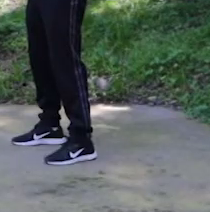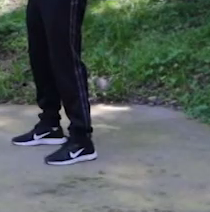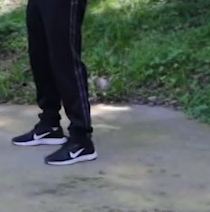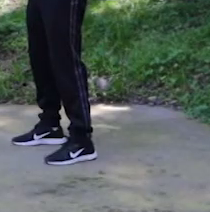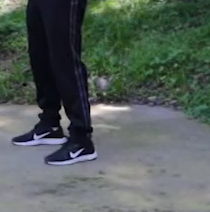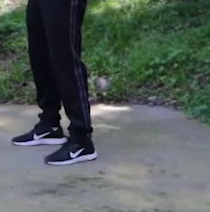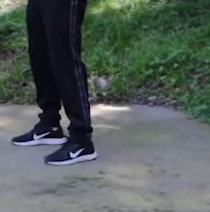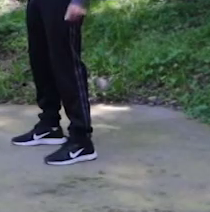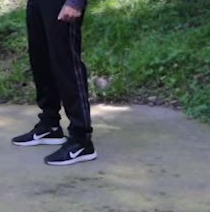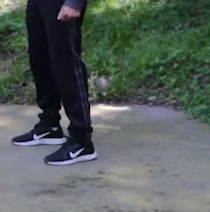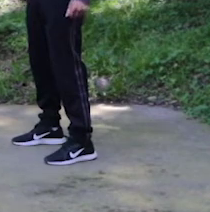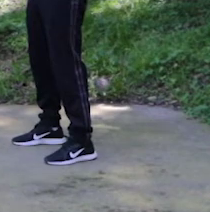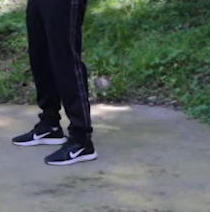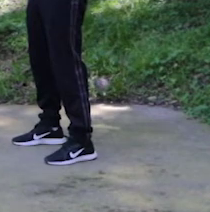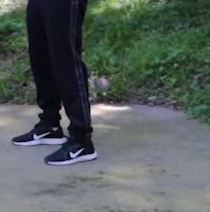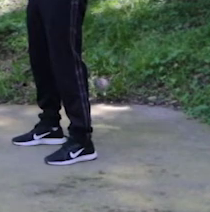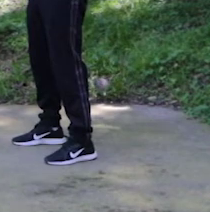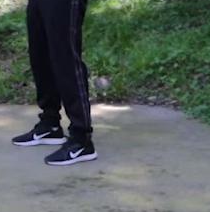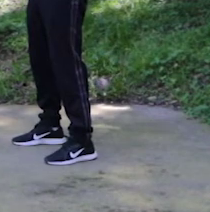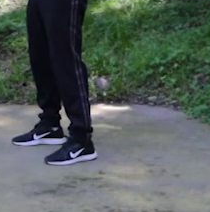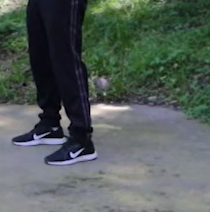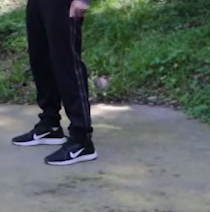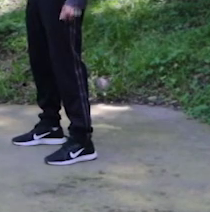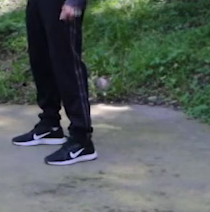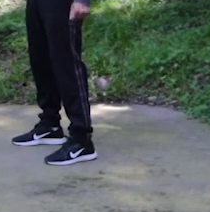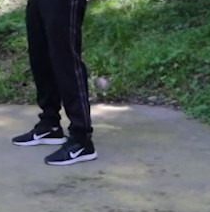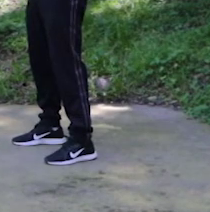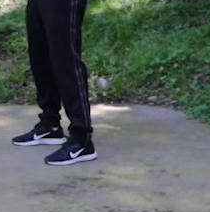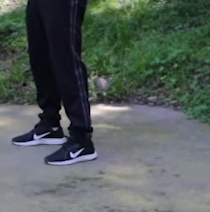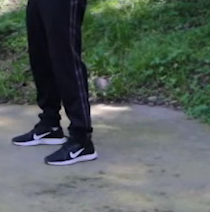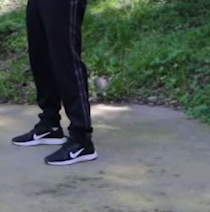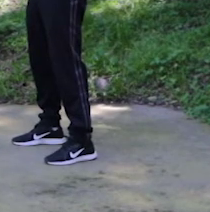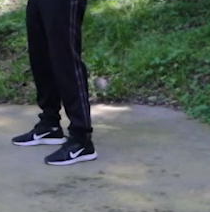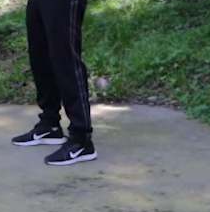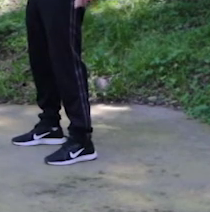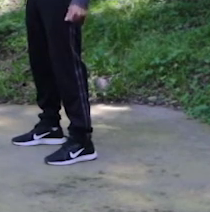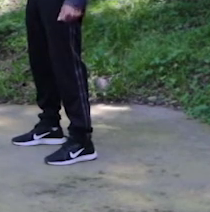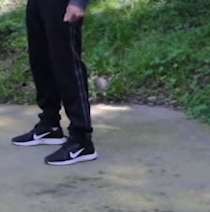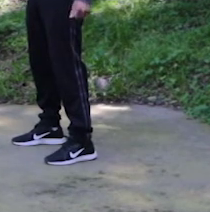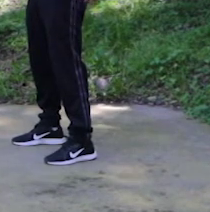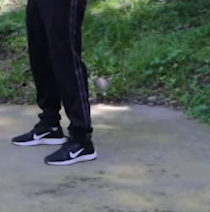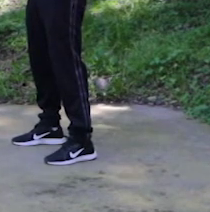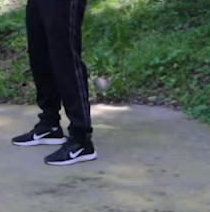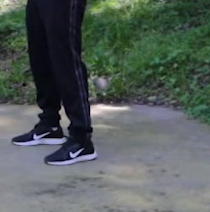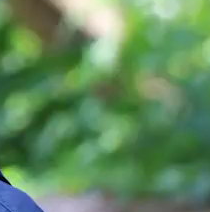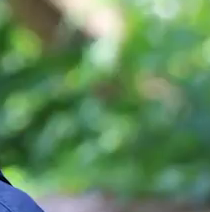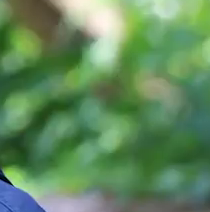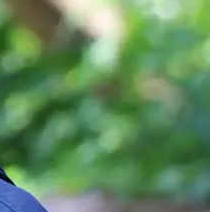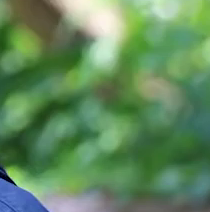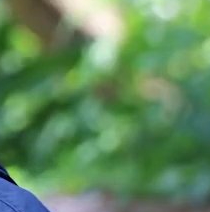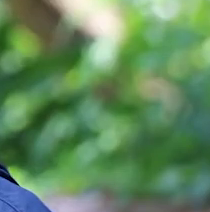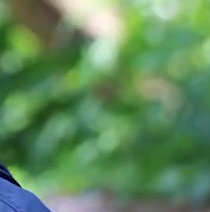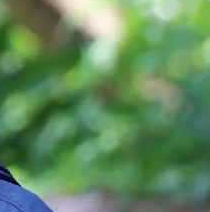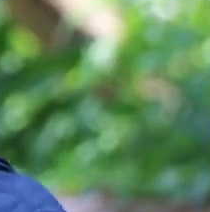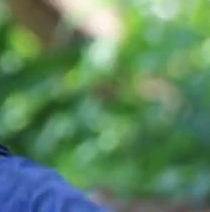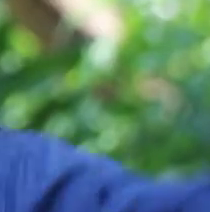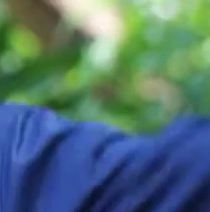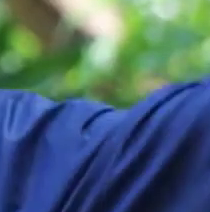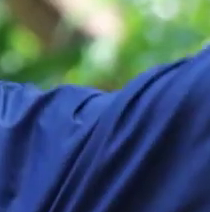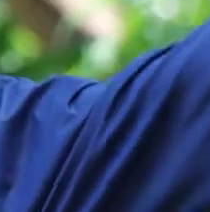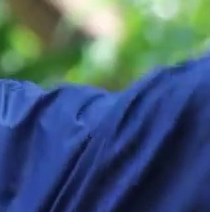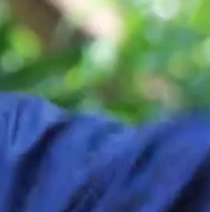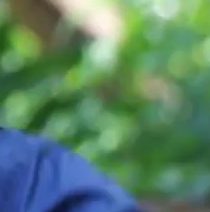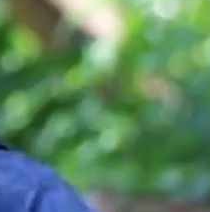Exactamente ahí. Exacto. Ahí. Elevamos, bajamos. Elevamos, bajamos. Abrir nuestros brazos